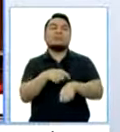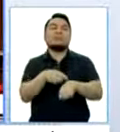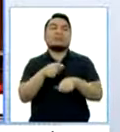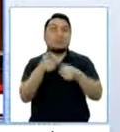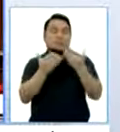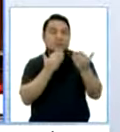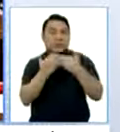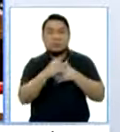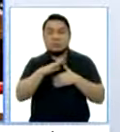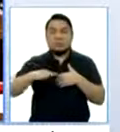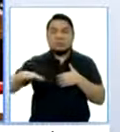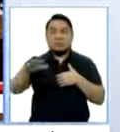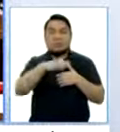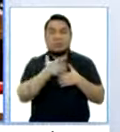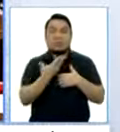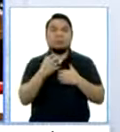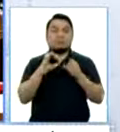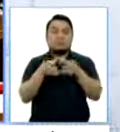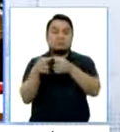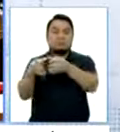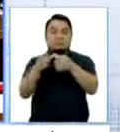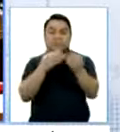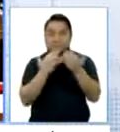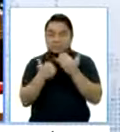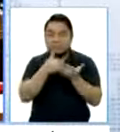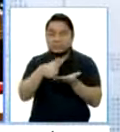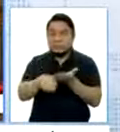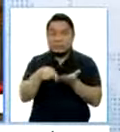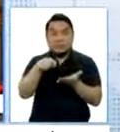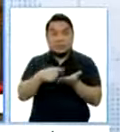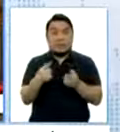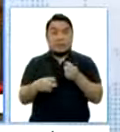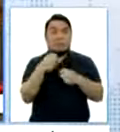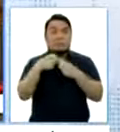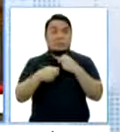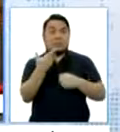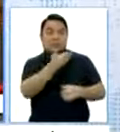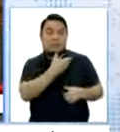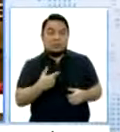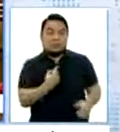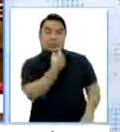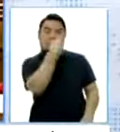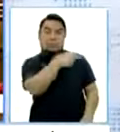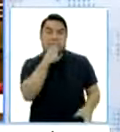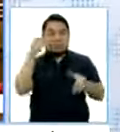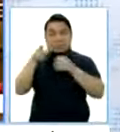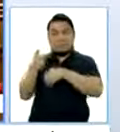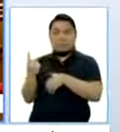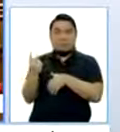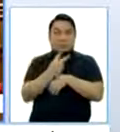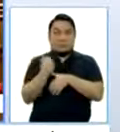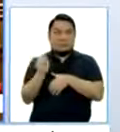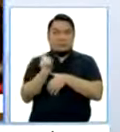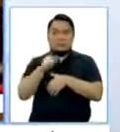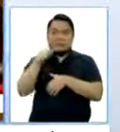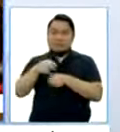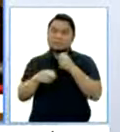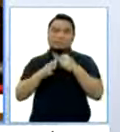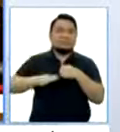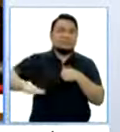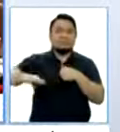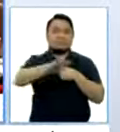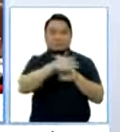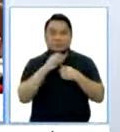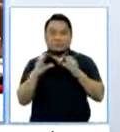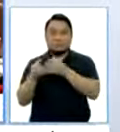las instituciones del Estado, porque este no es un problema solo del Ejecutivo y del Legislativo, este es un problema de todo el Estado y más aún,